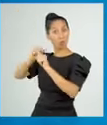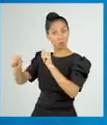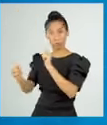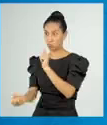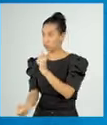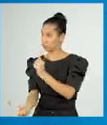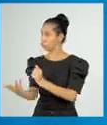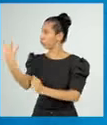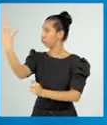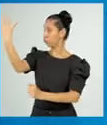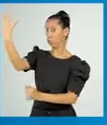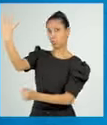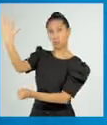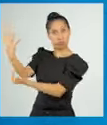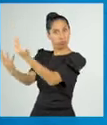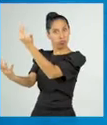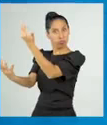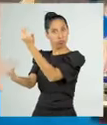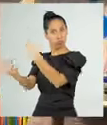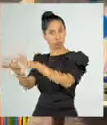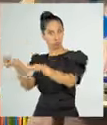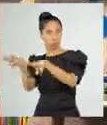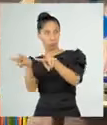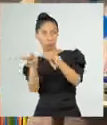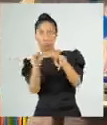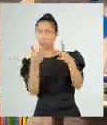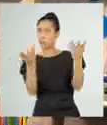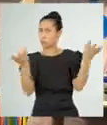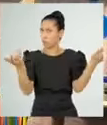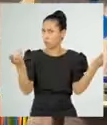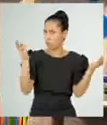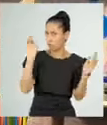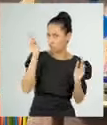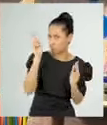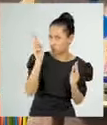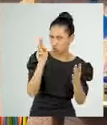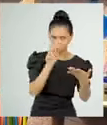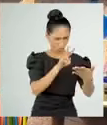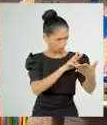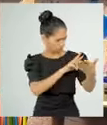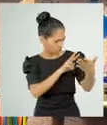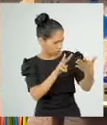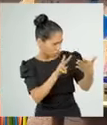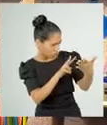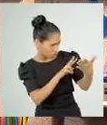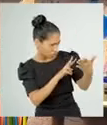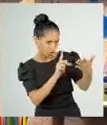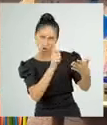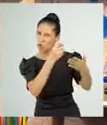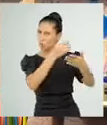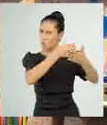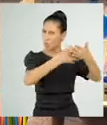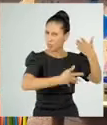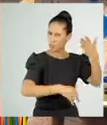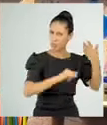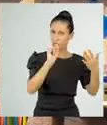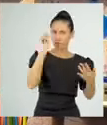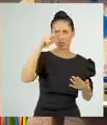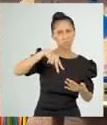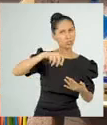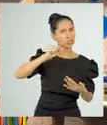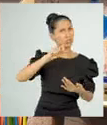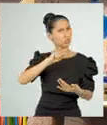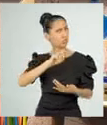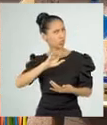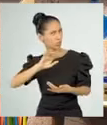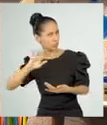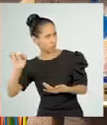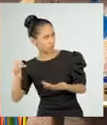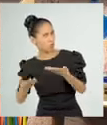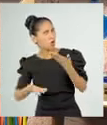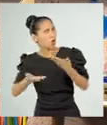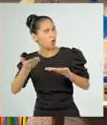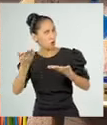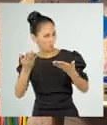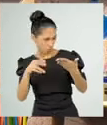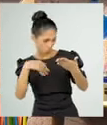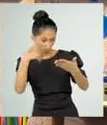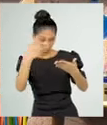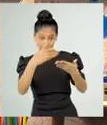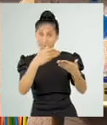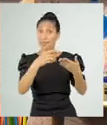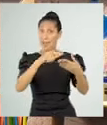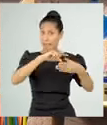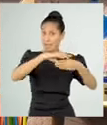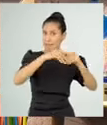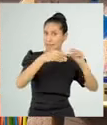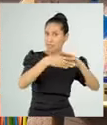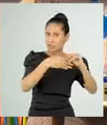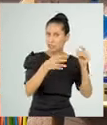que ardía en los inmensos hornos. Profesor, aquí hemos absorbado un texto instructivo de tipo literario porque dentro de la historia